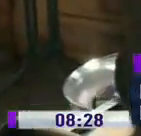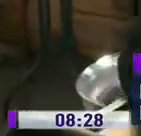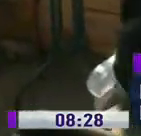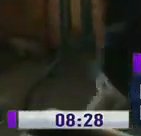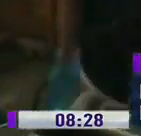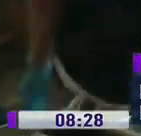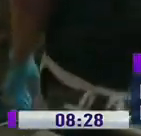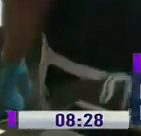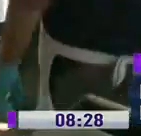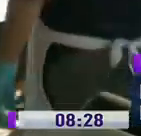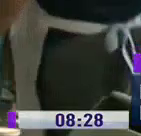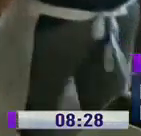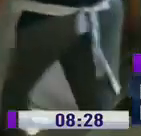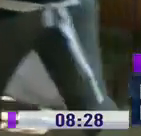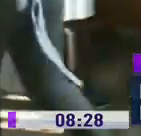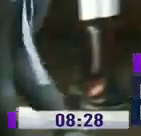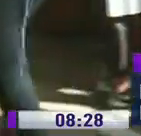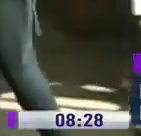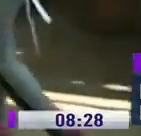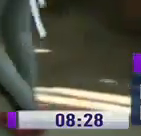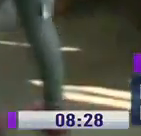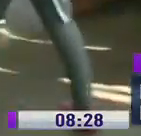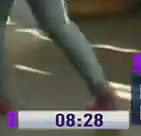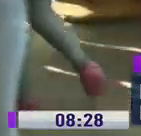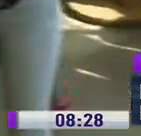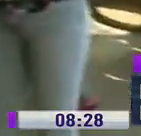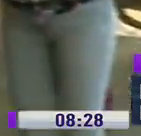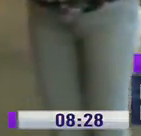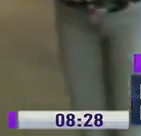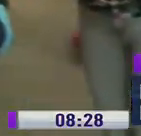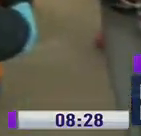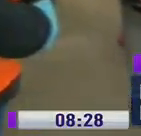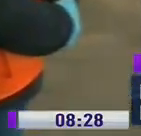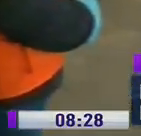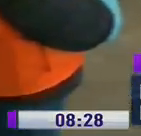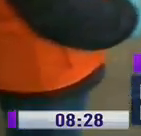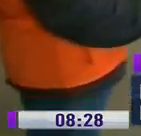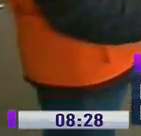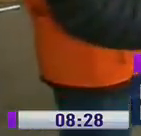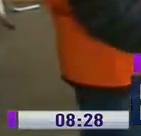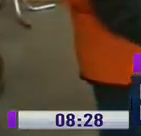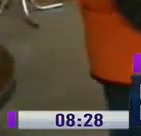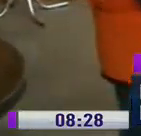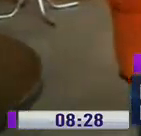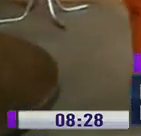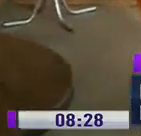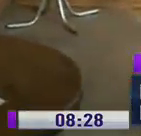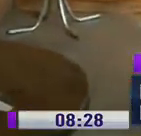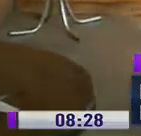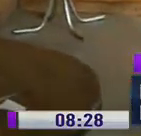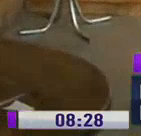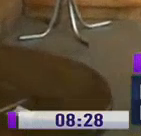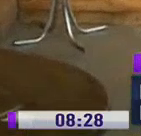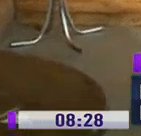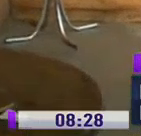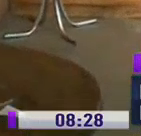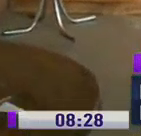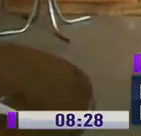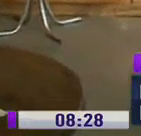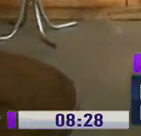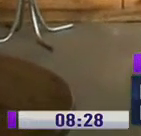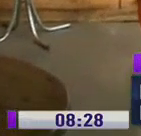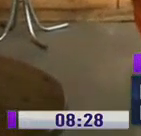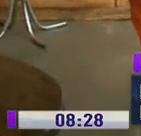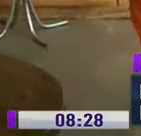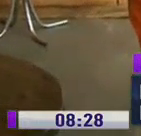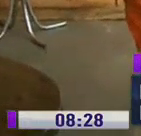dispuestos. Bueno, si tienen alguna donación, nosotros incluso podemos, con nuestros salvoconductos que tenemos, poder ir a recoger